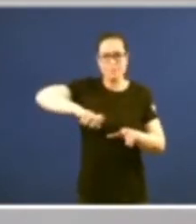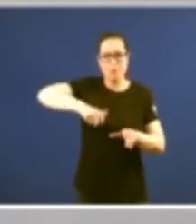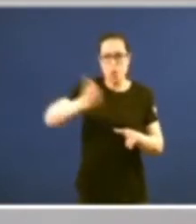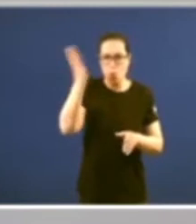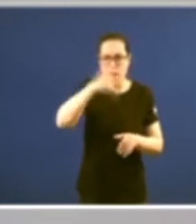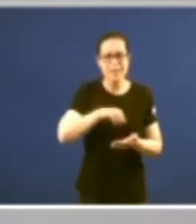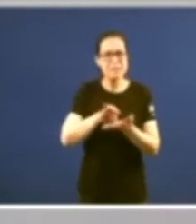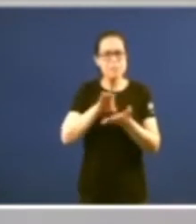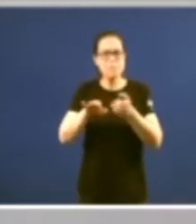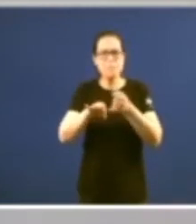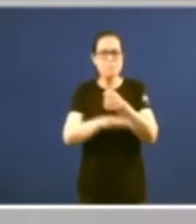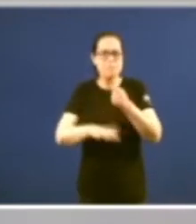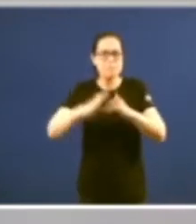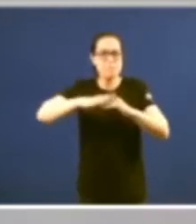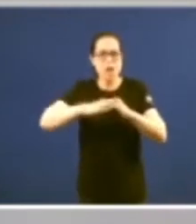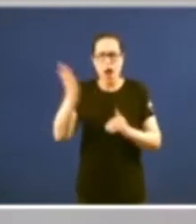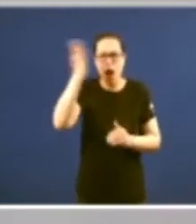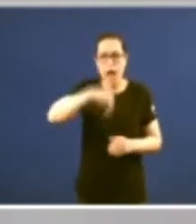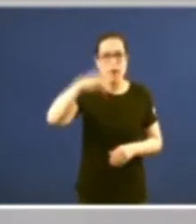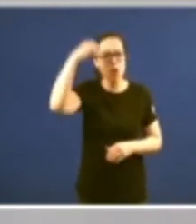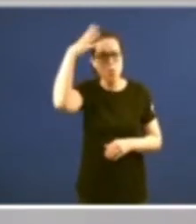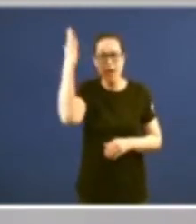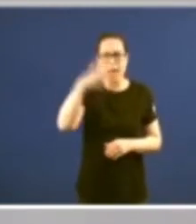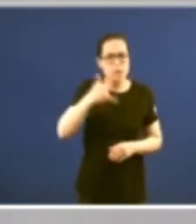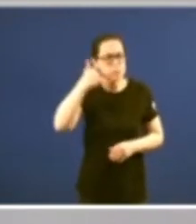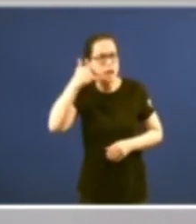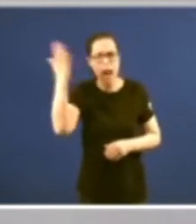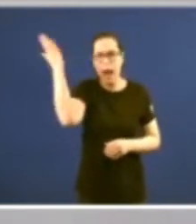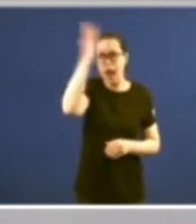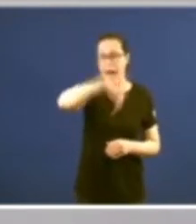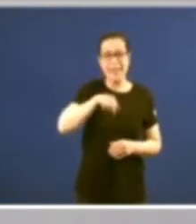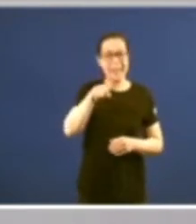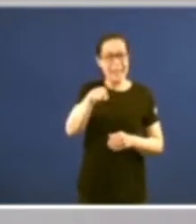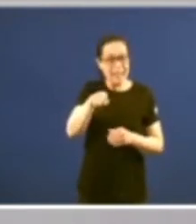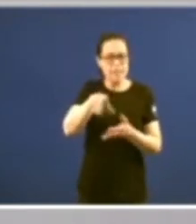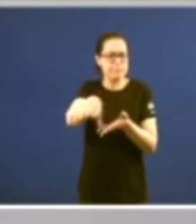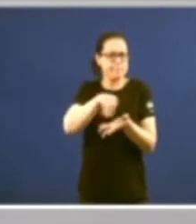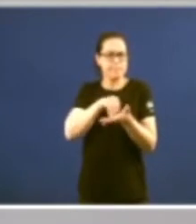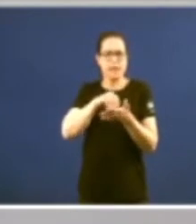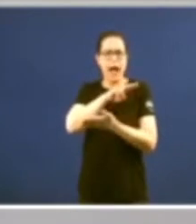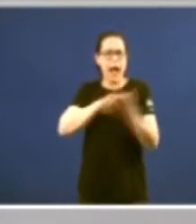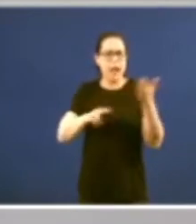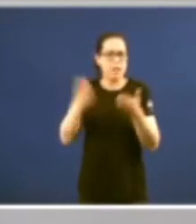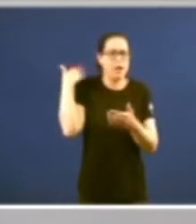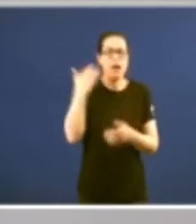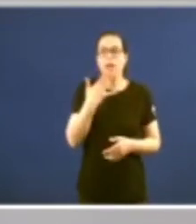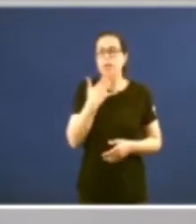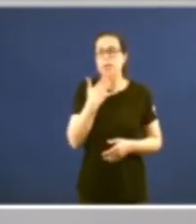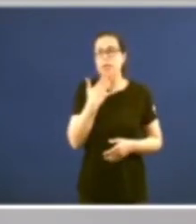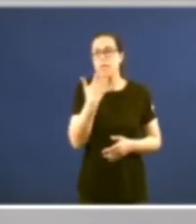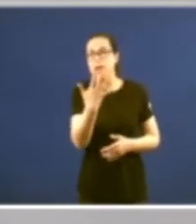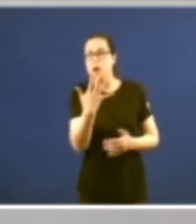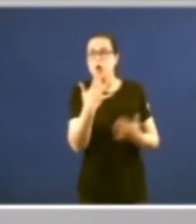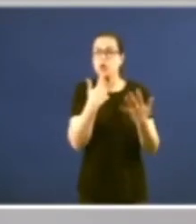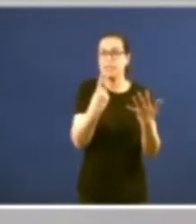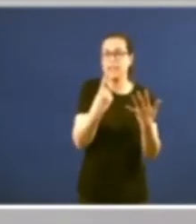indispensables carecían de luz carecían de teléfono es la Galicia que conocimos con 5, 6, 7 años